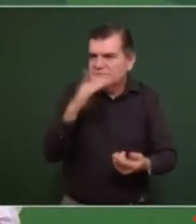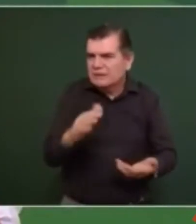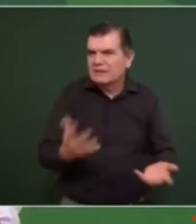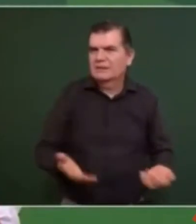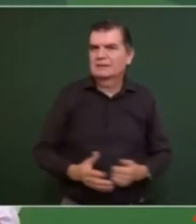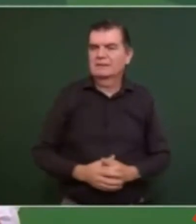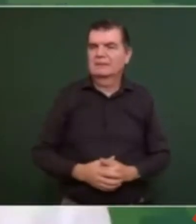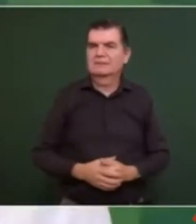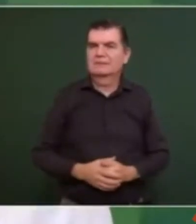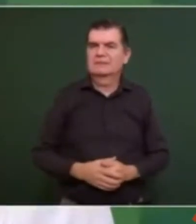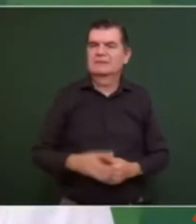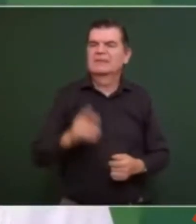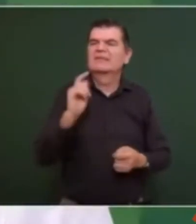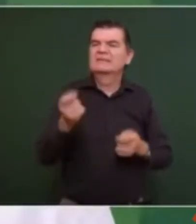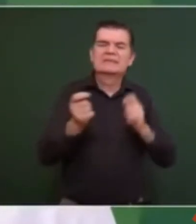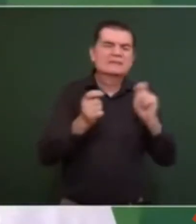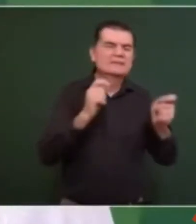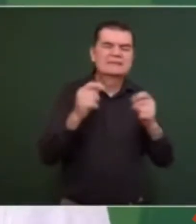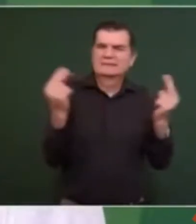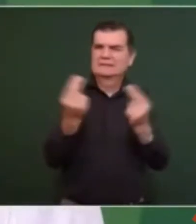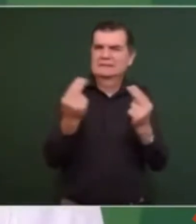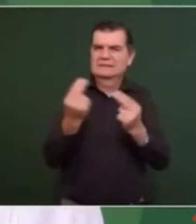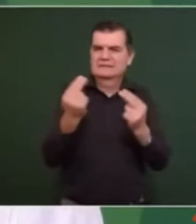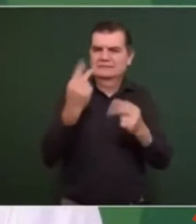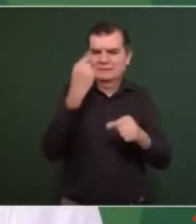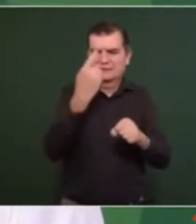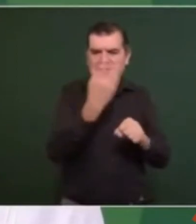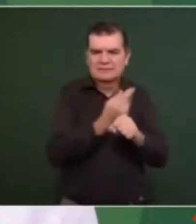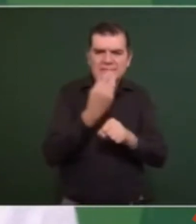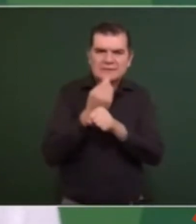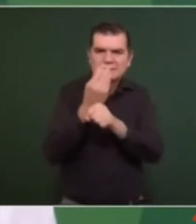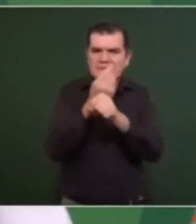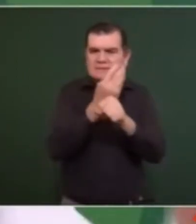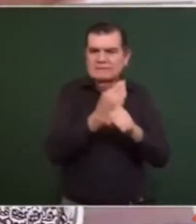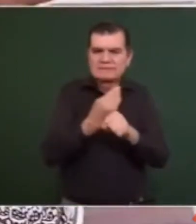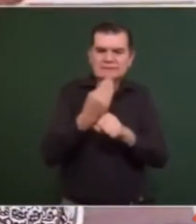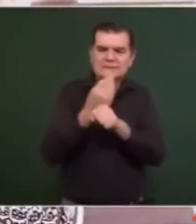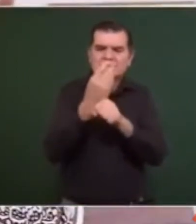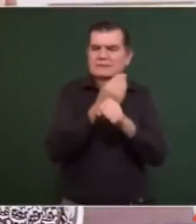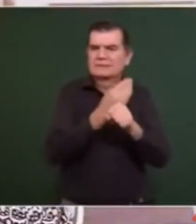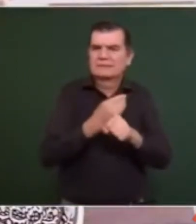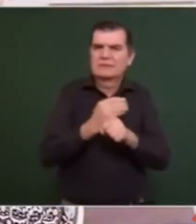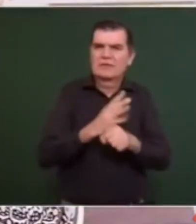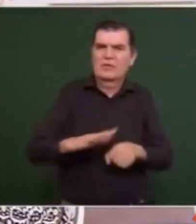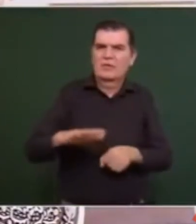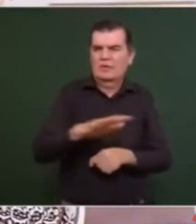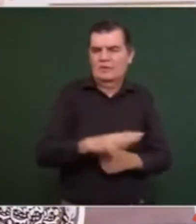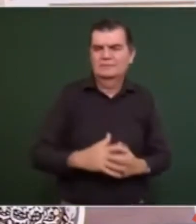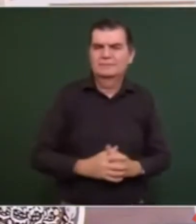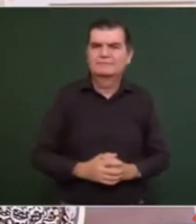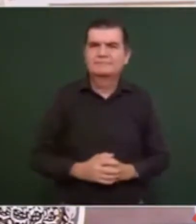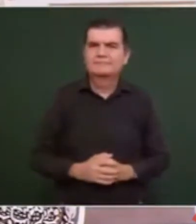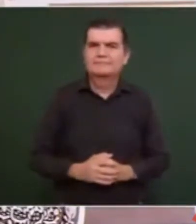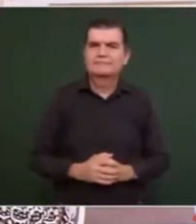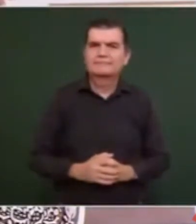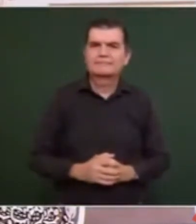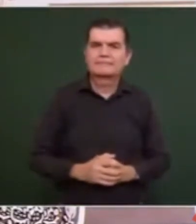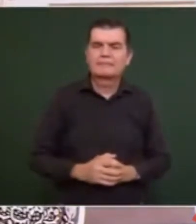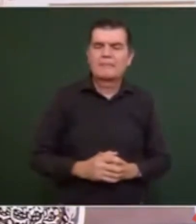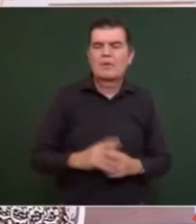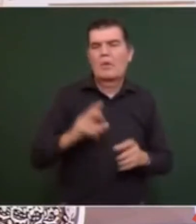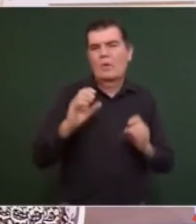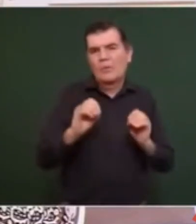lo que se requiere para la construcción o